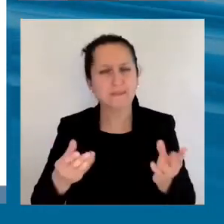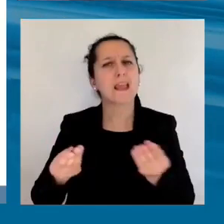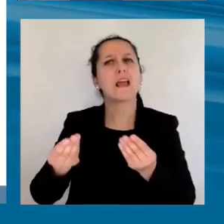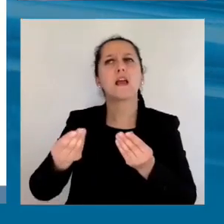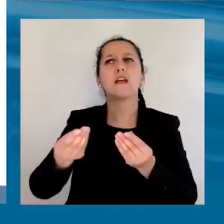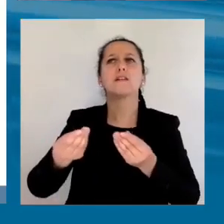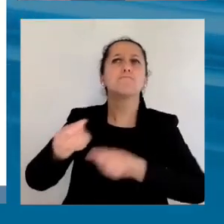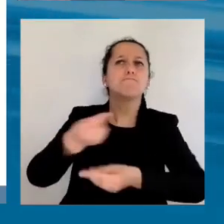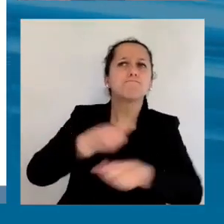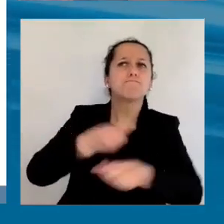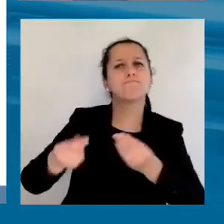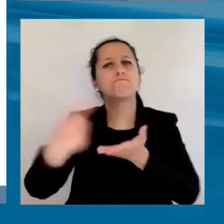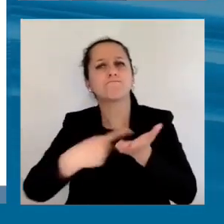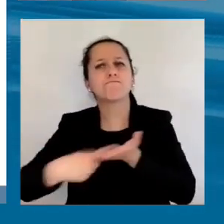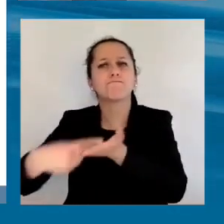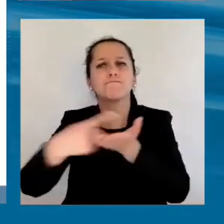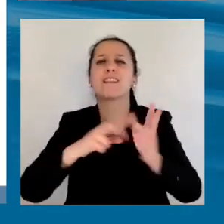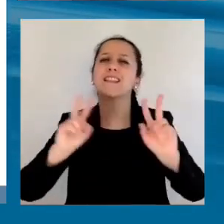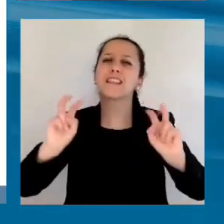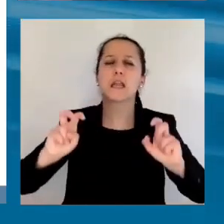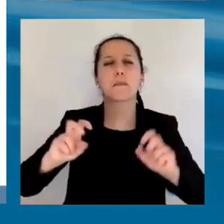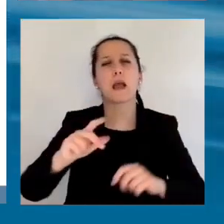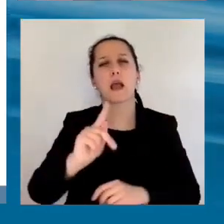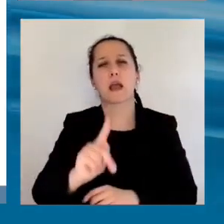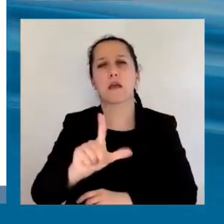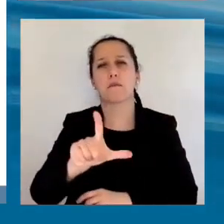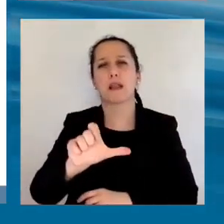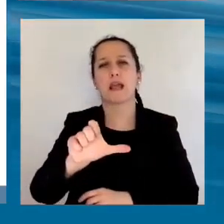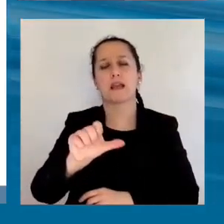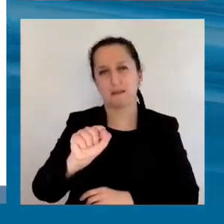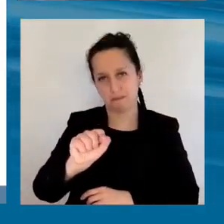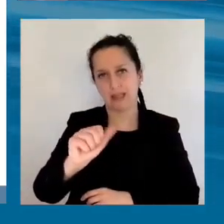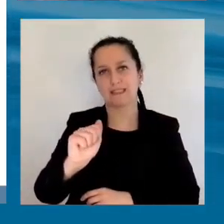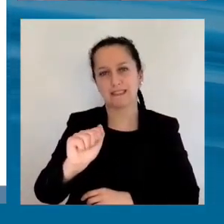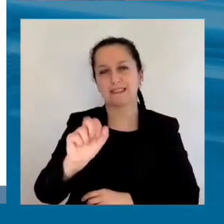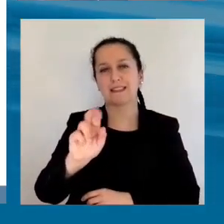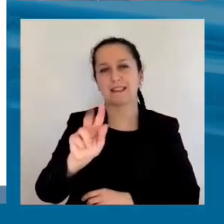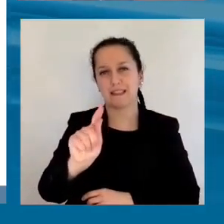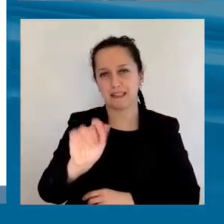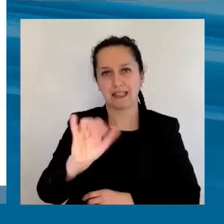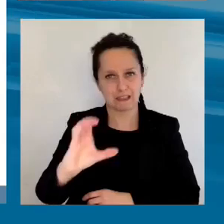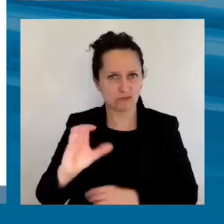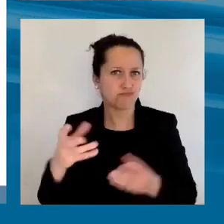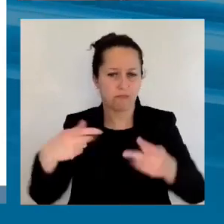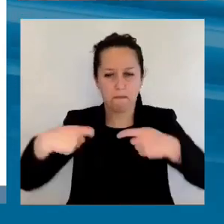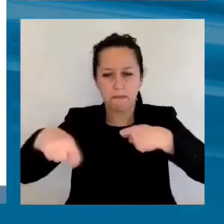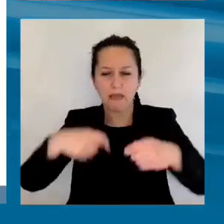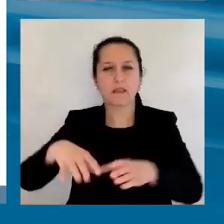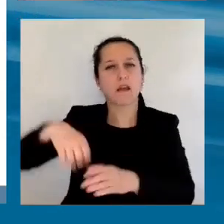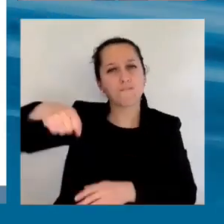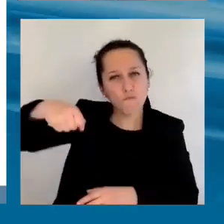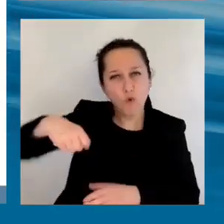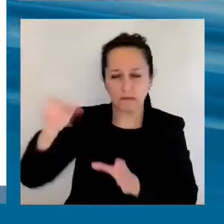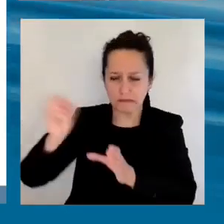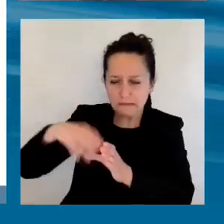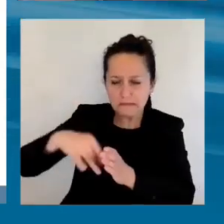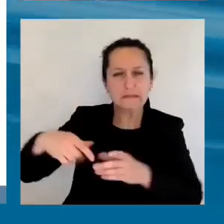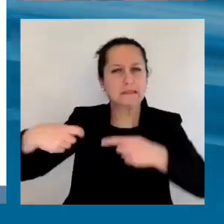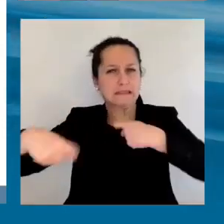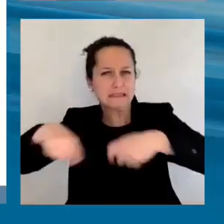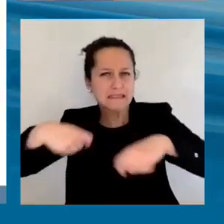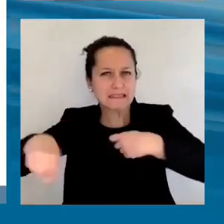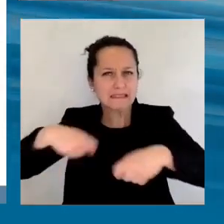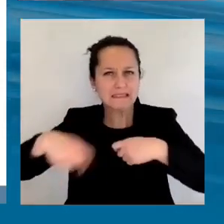plásticos. La convención, una nueva convención de plásticos de nivel, digamos, planetario. Pero así como eso, hay infinidad de otros ejemplos. Pero el otro escenario